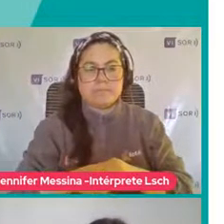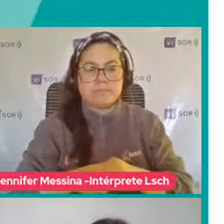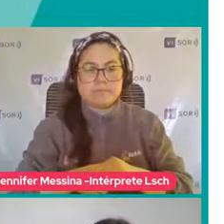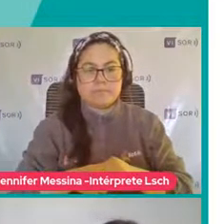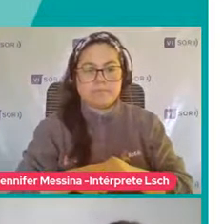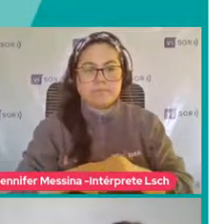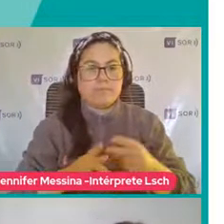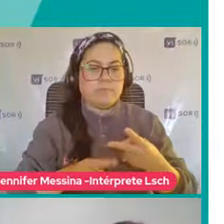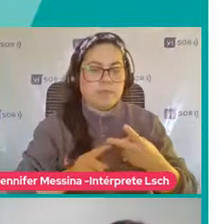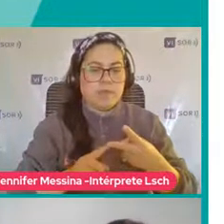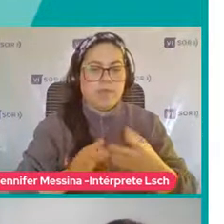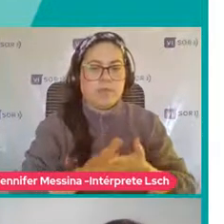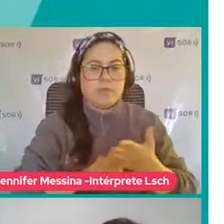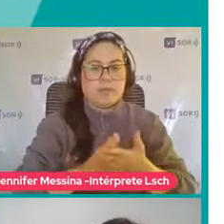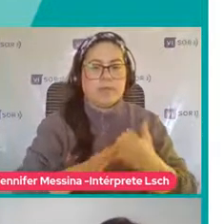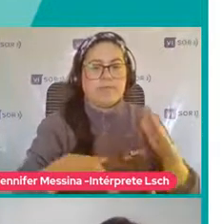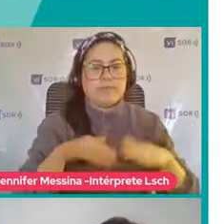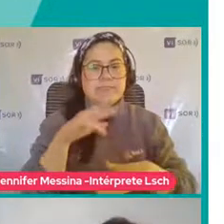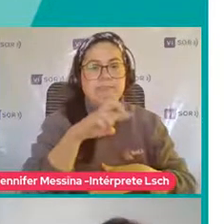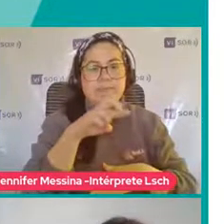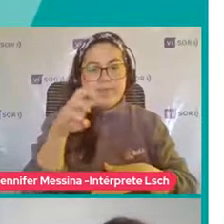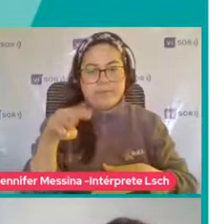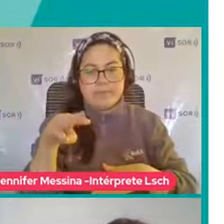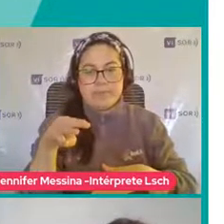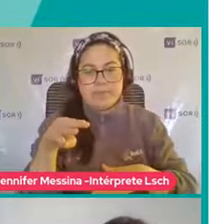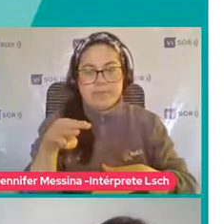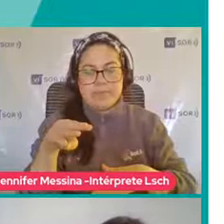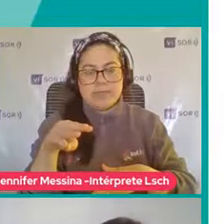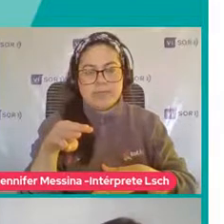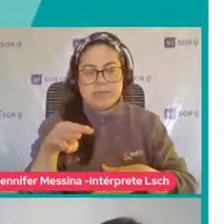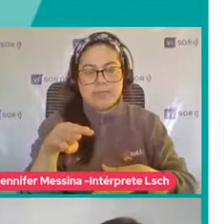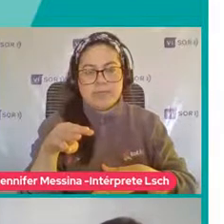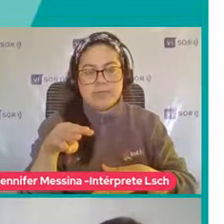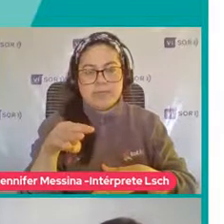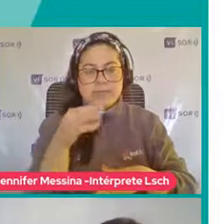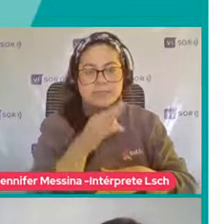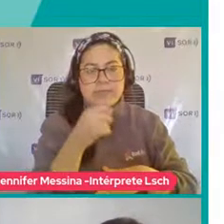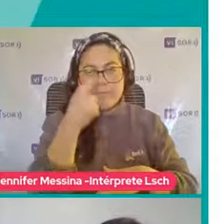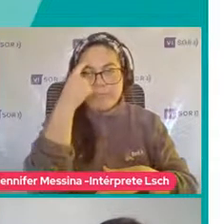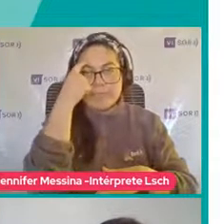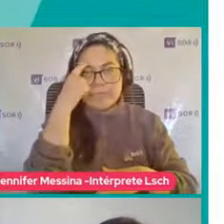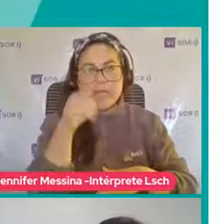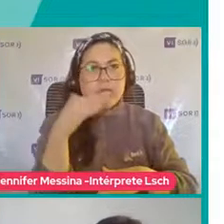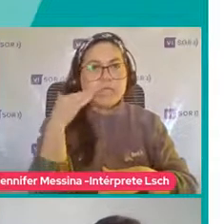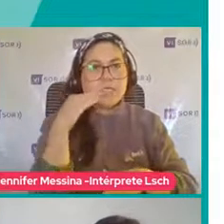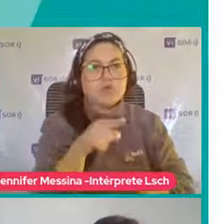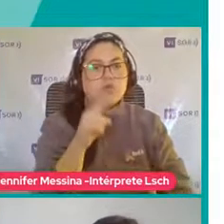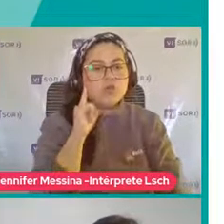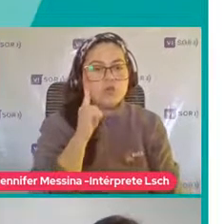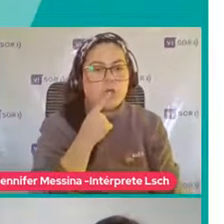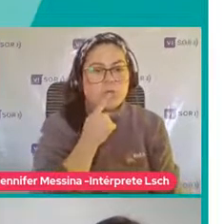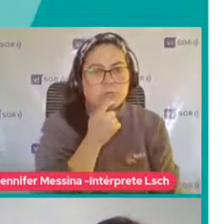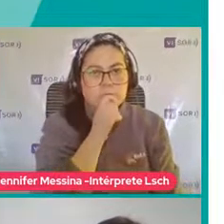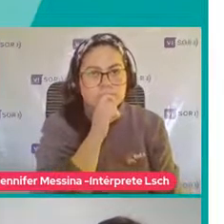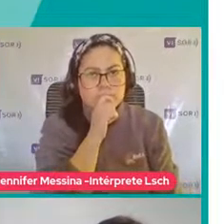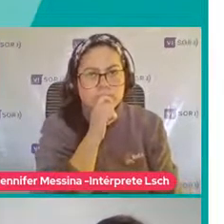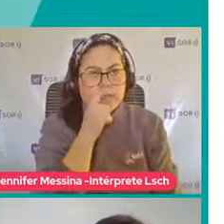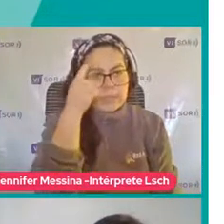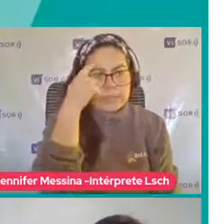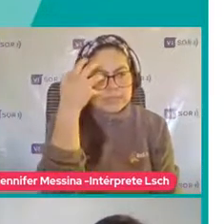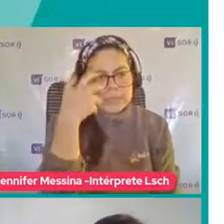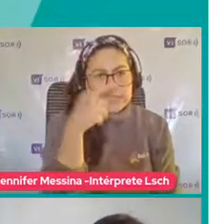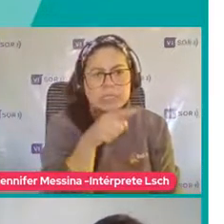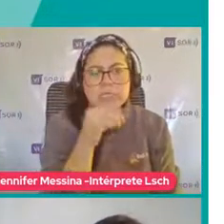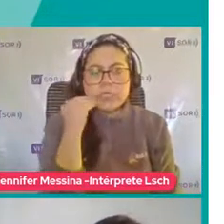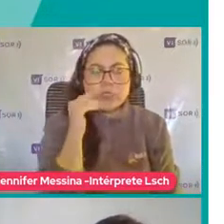Alguna vez Los padres Refieren Si Que se han preguntado Si el niño es sordo O la niña es sorda ¿Por qué? Porque